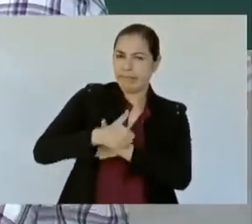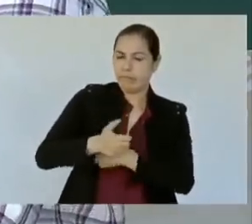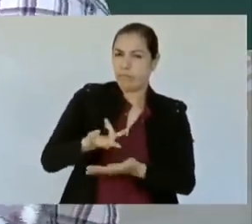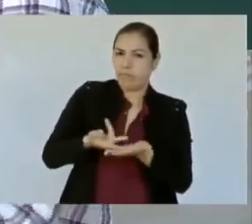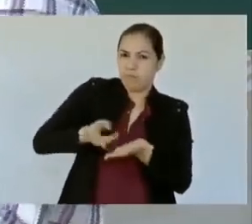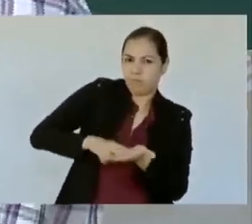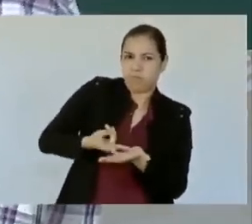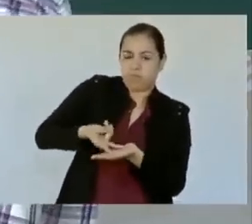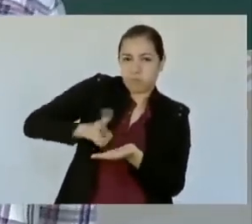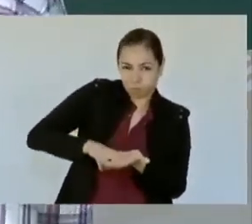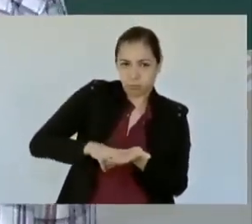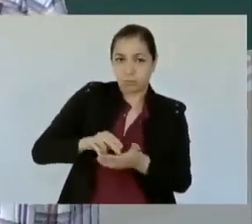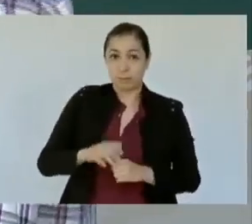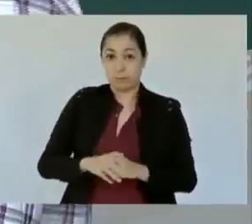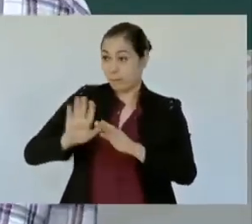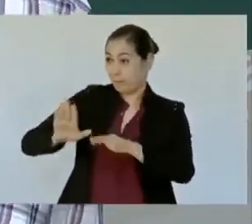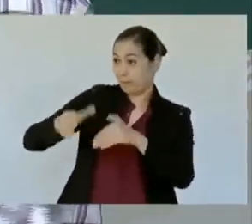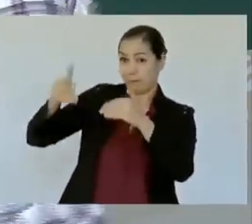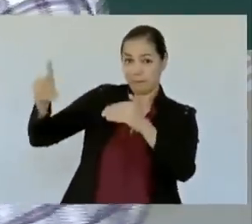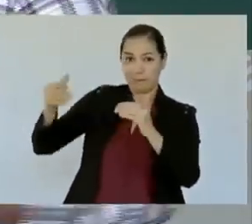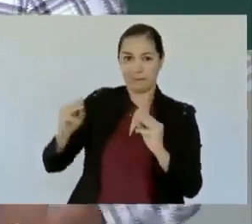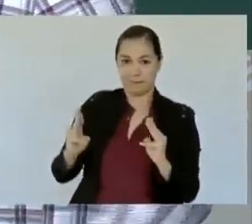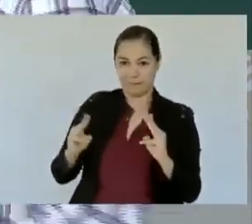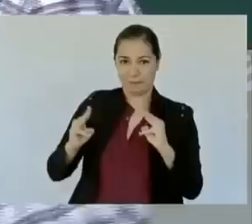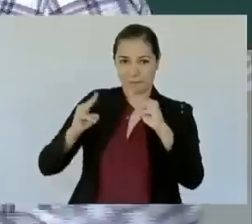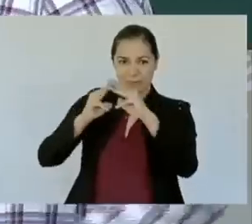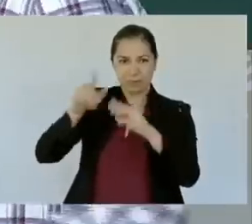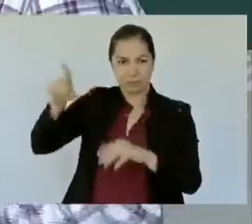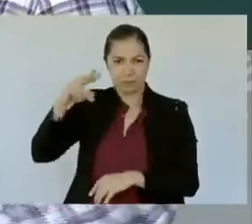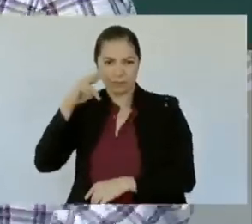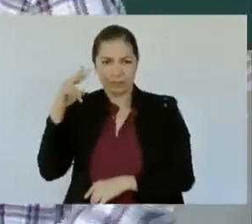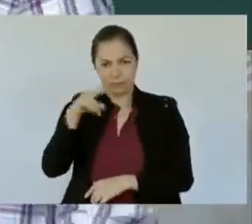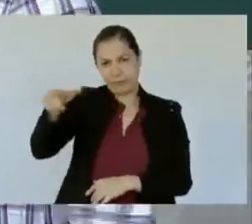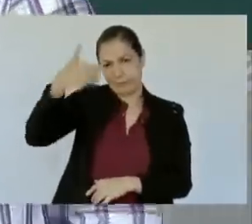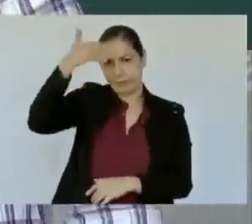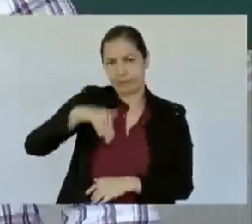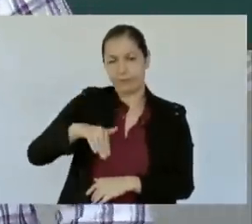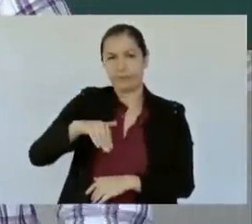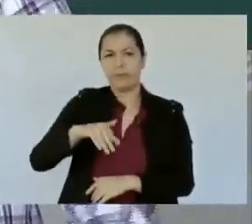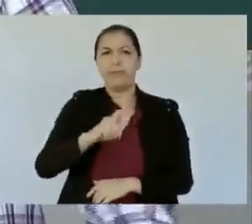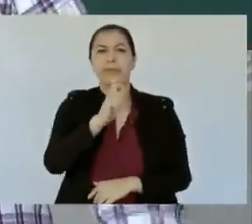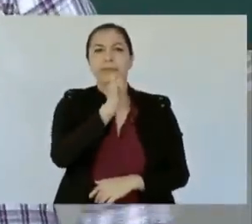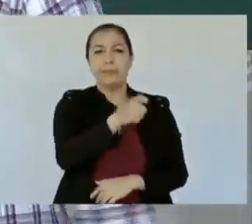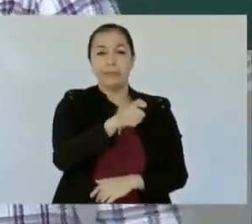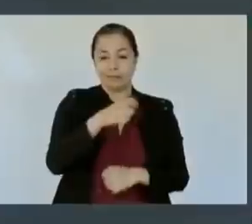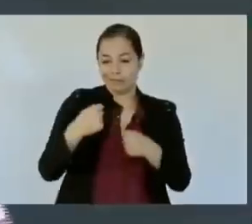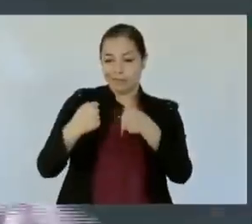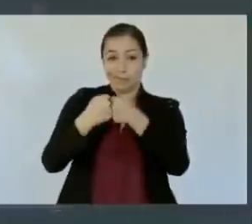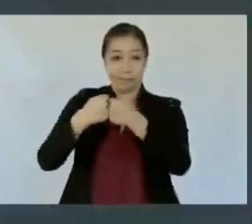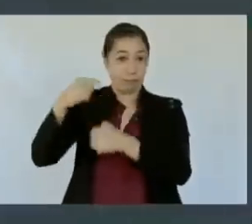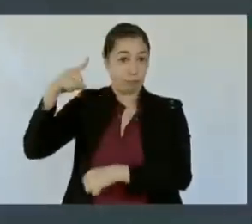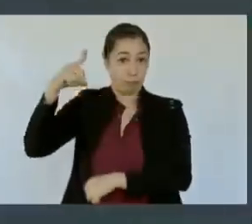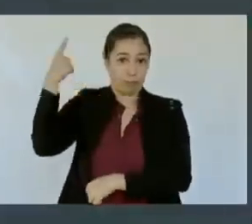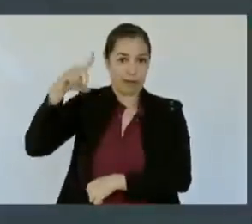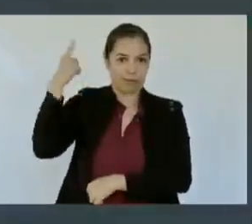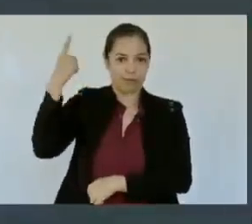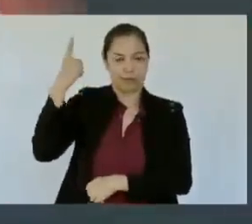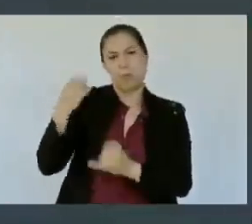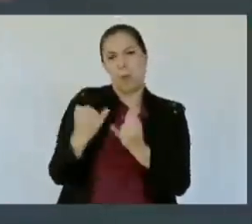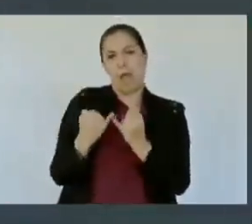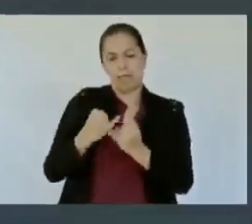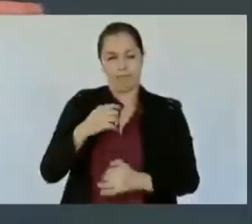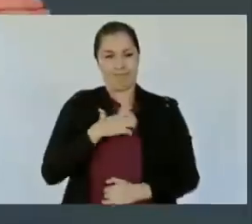Del otro lado de estas montañas, señor presidente, usted lo sabe muy bien, se encuentra Durango. Nosotros estamos más